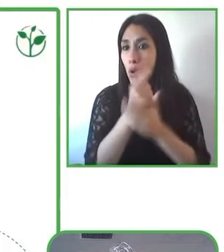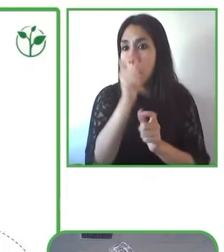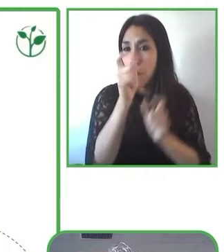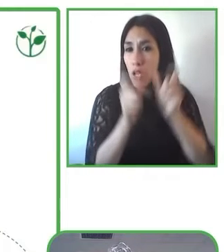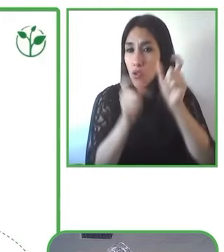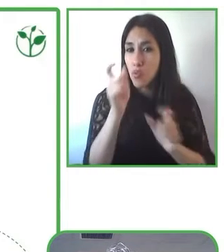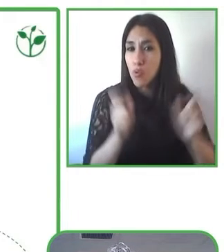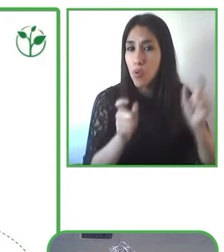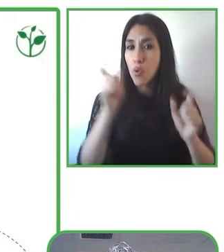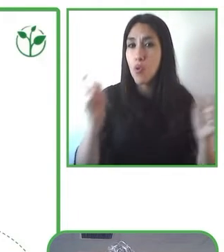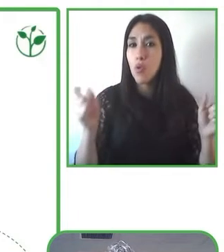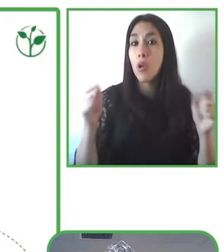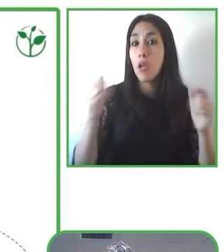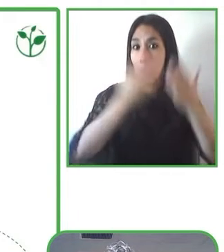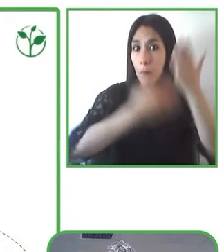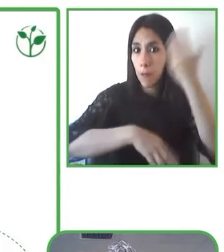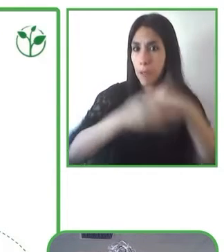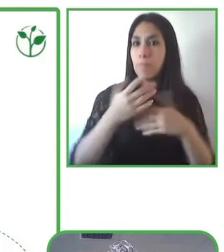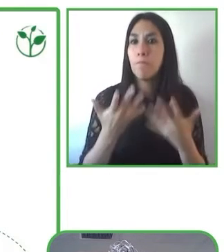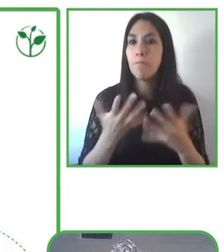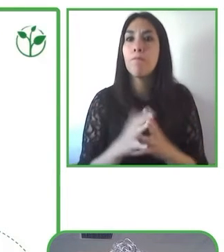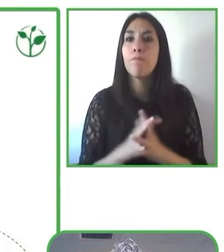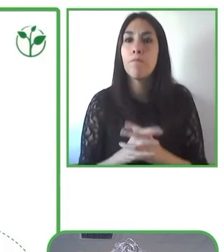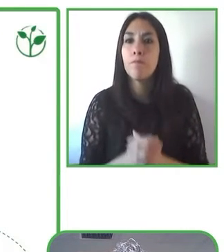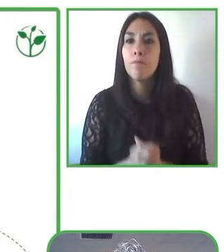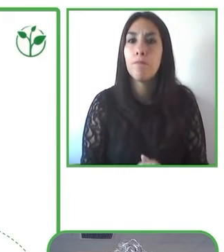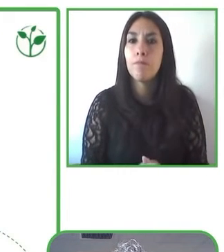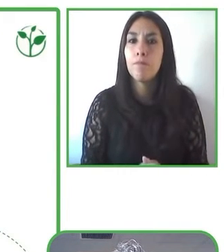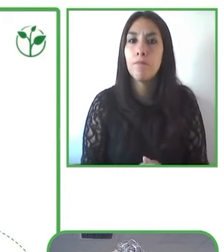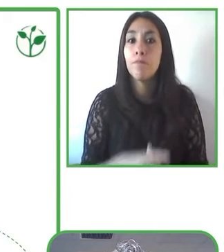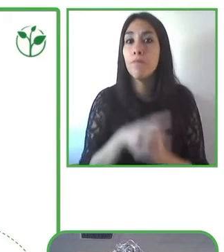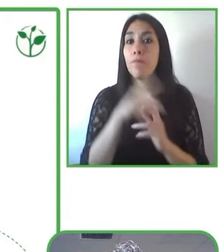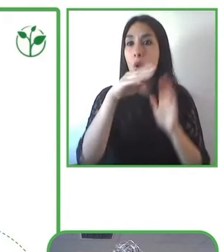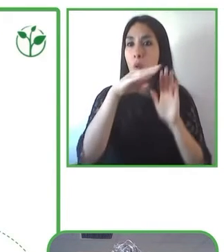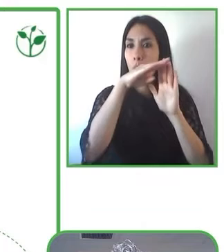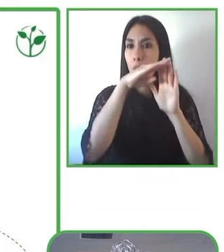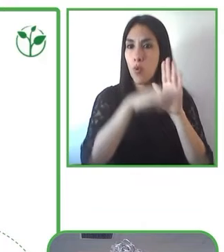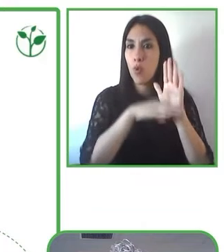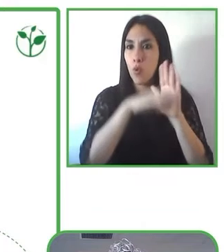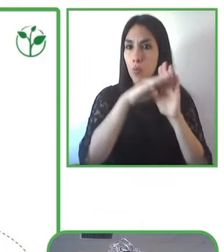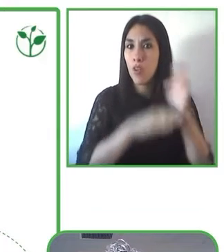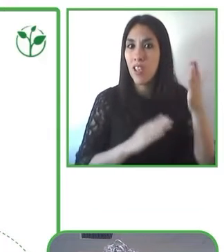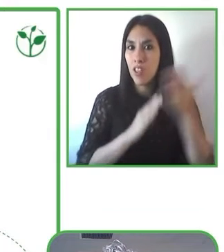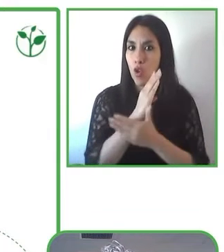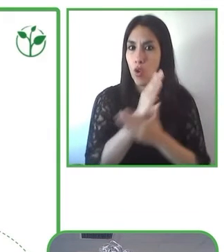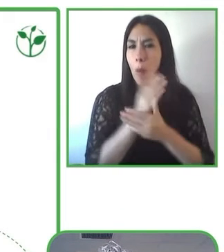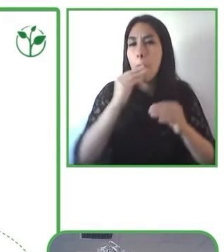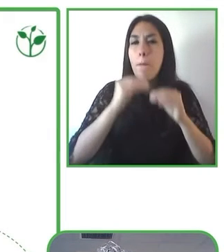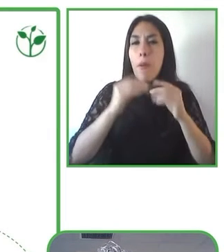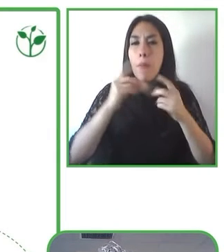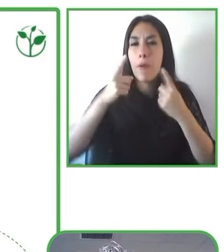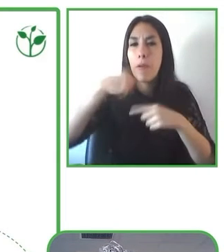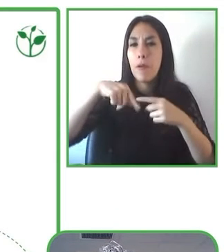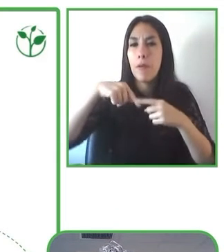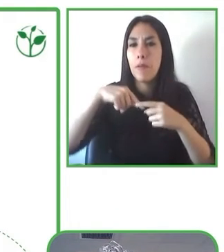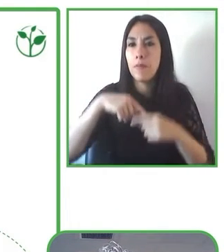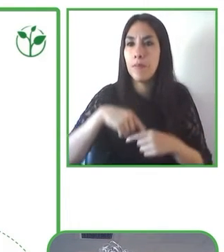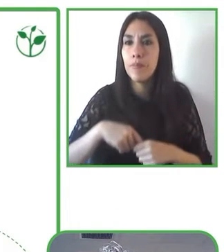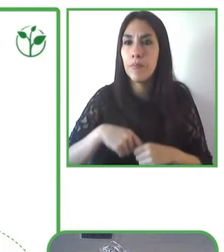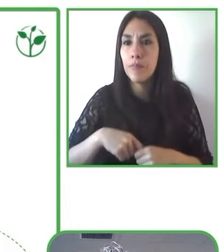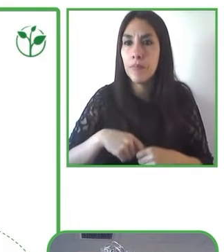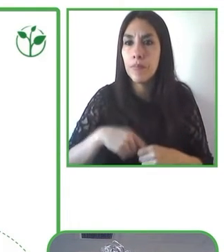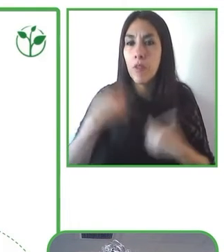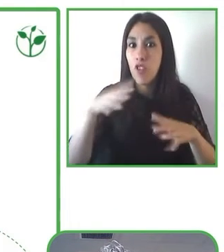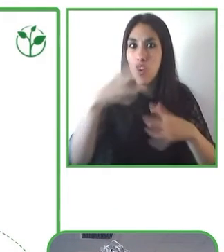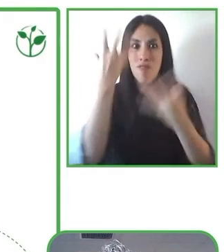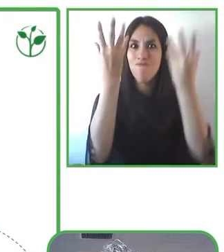desarrollamos el programa de accesibilidad para enfrentar el problema que les comentaba. Para eso, contamos anualmente con un presupuesto de